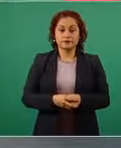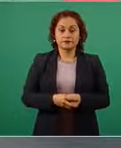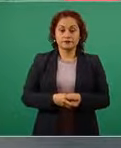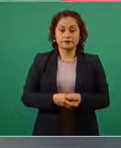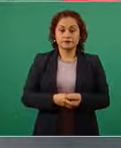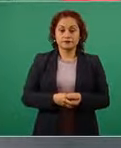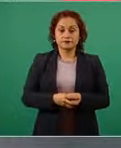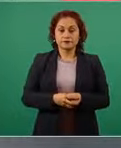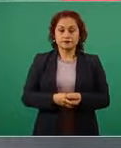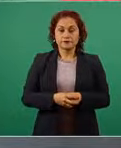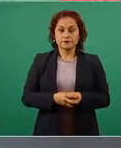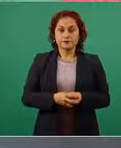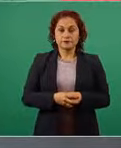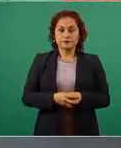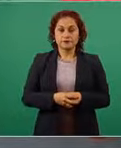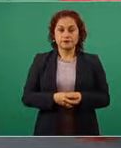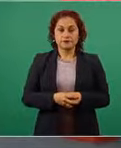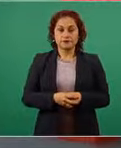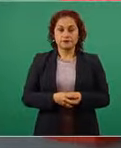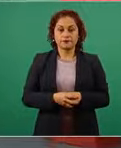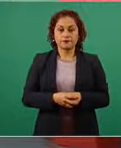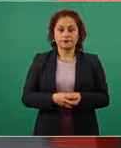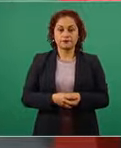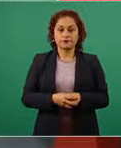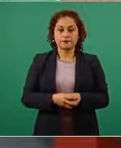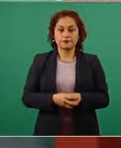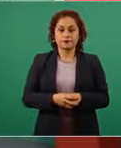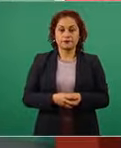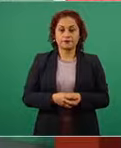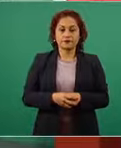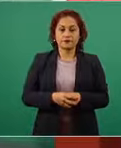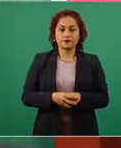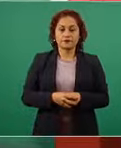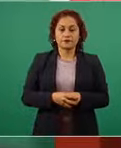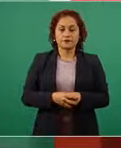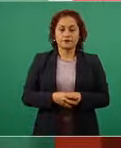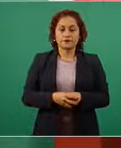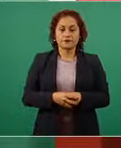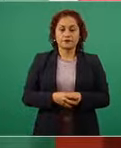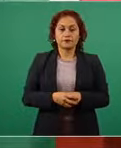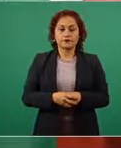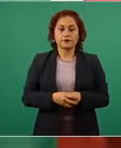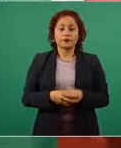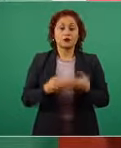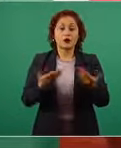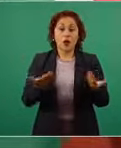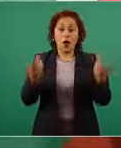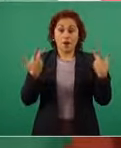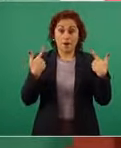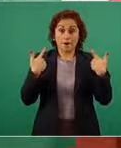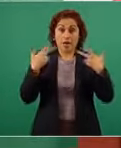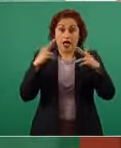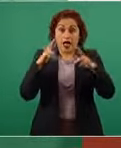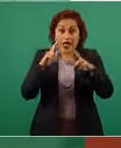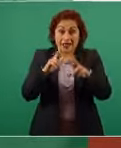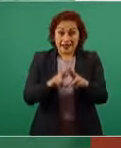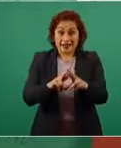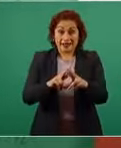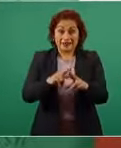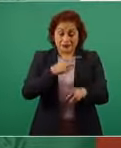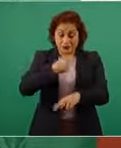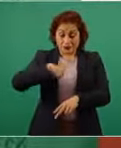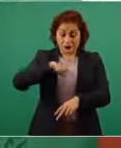nos dieron clase los que estuvieron en la facultad de ciencias